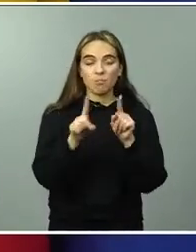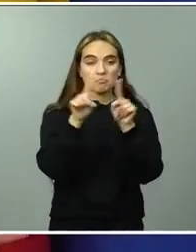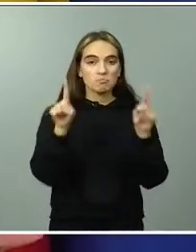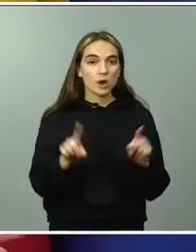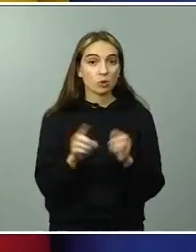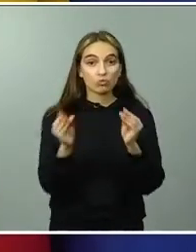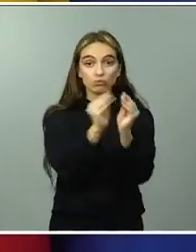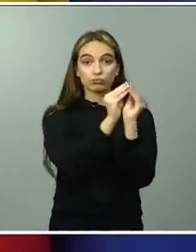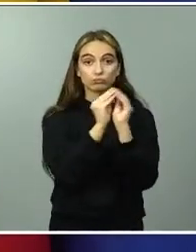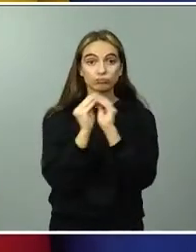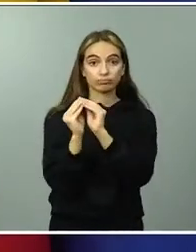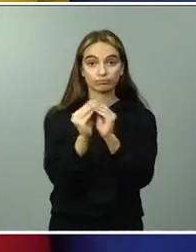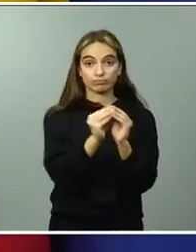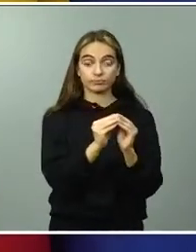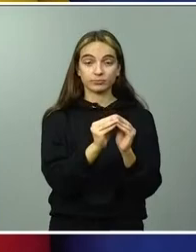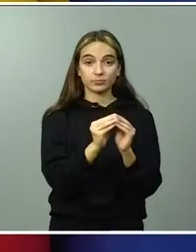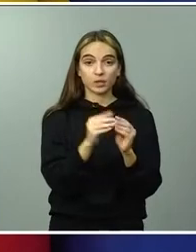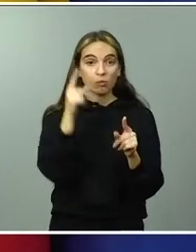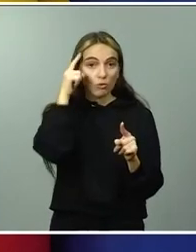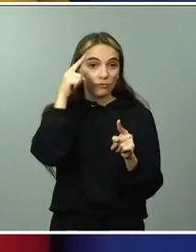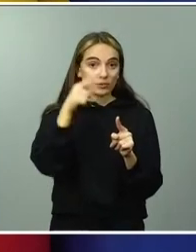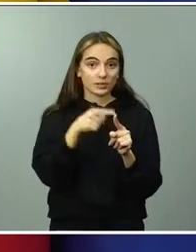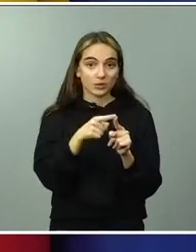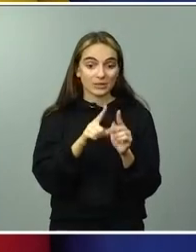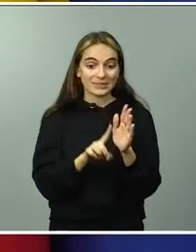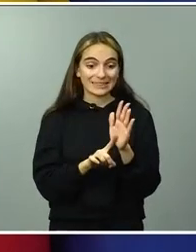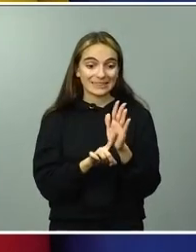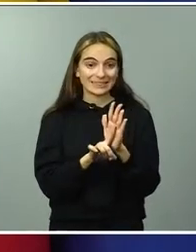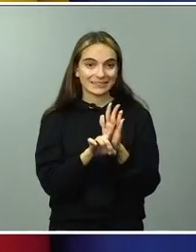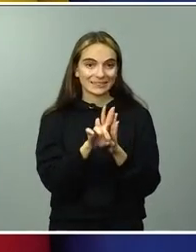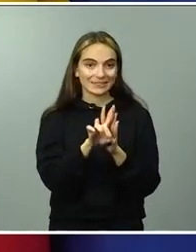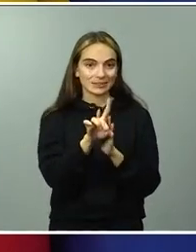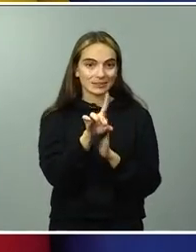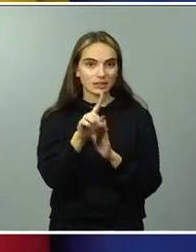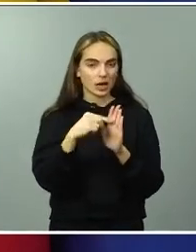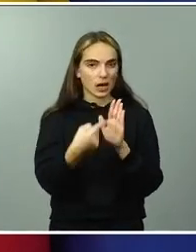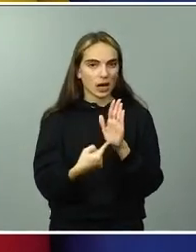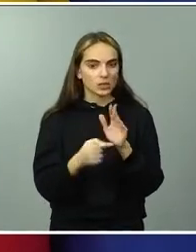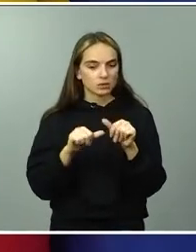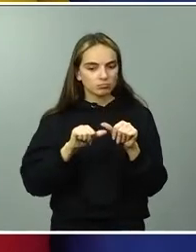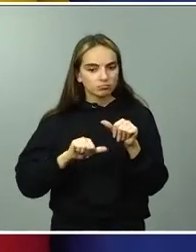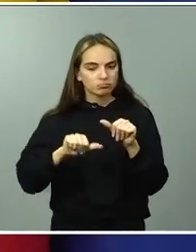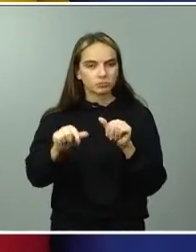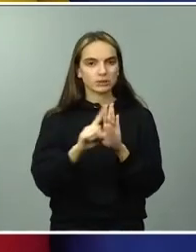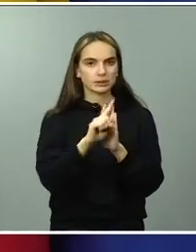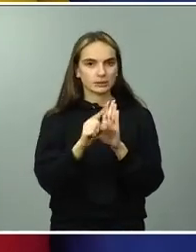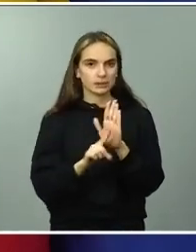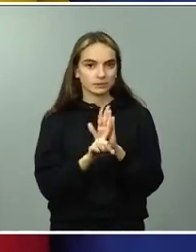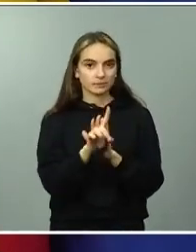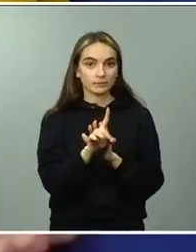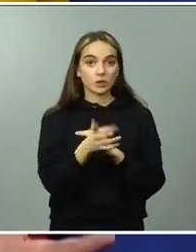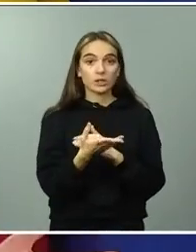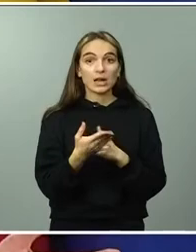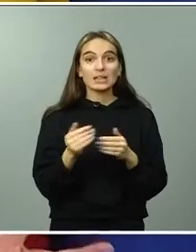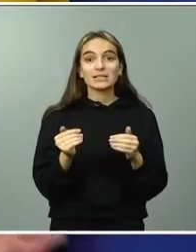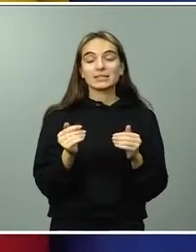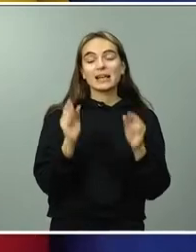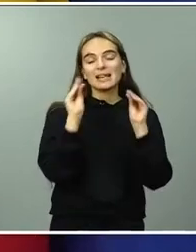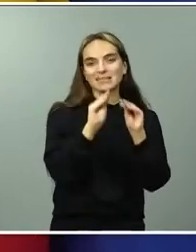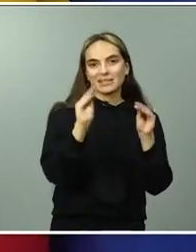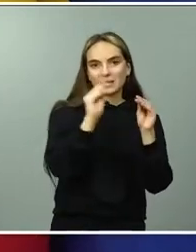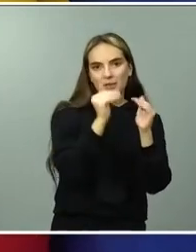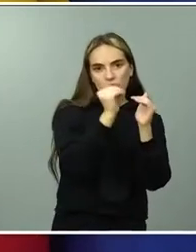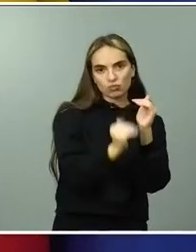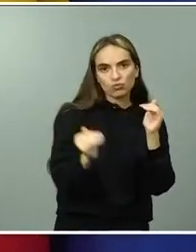desarrollos posteriores de reglamentos, equiparamos las enseñanzas superiores con la universidad y las enseñanzas profesionales